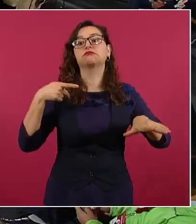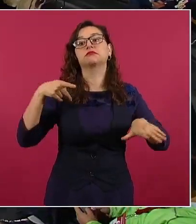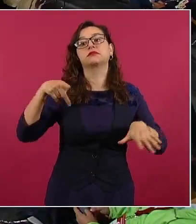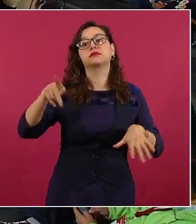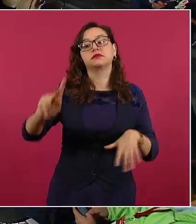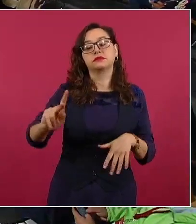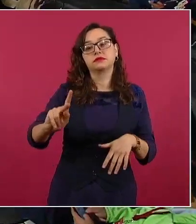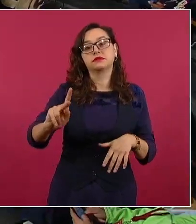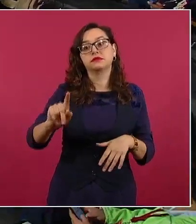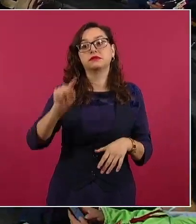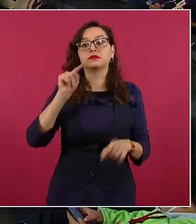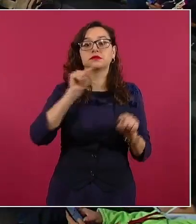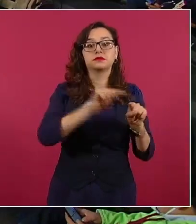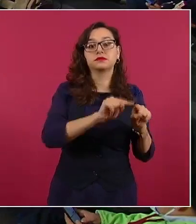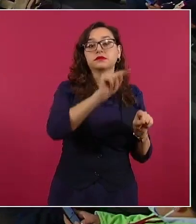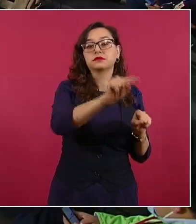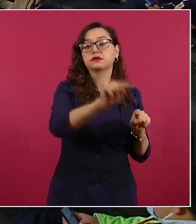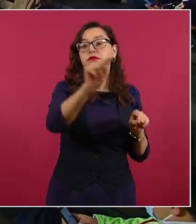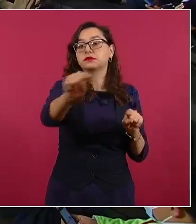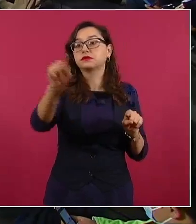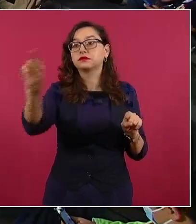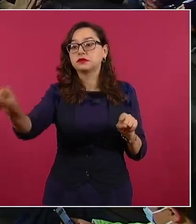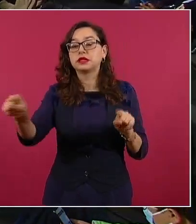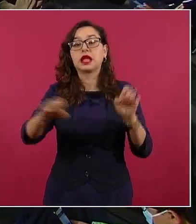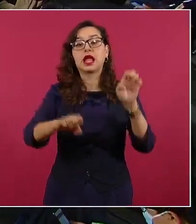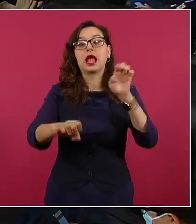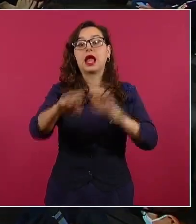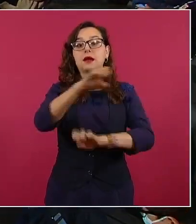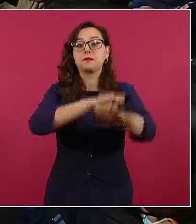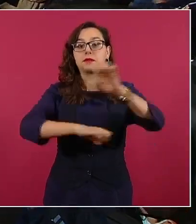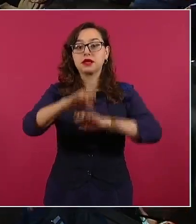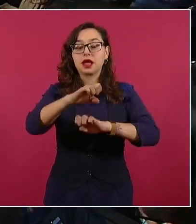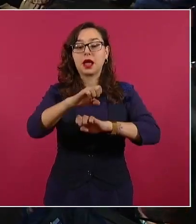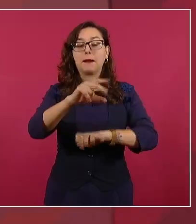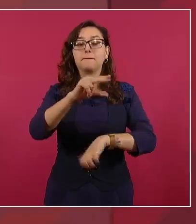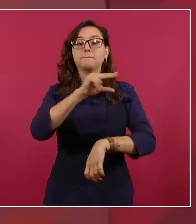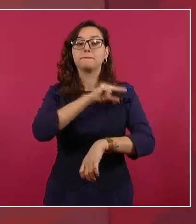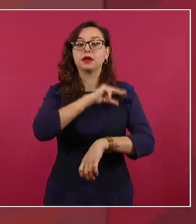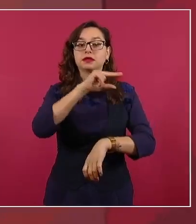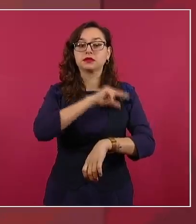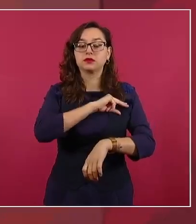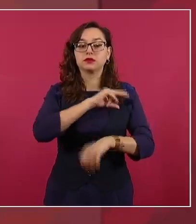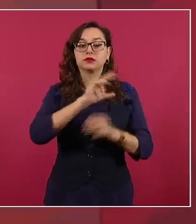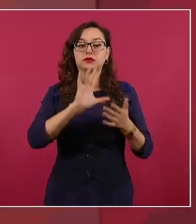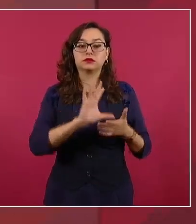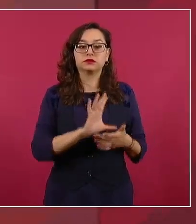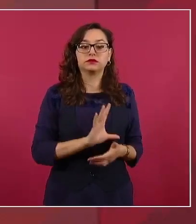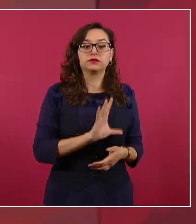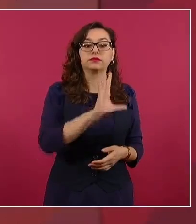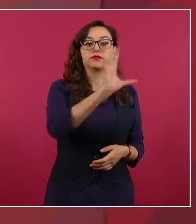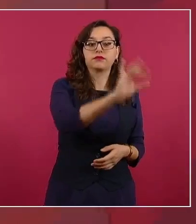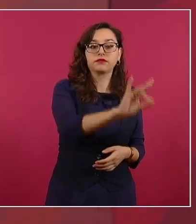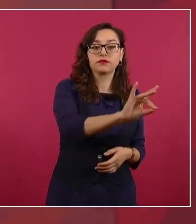servicio de internet o de comunicación a particulares. Además,